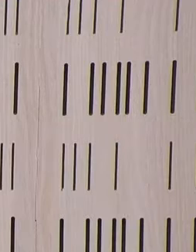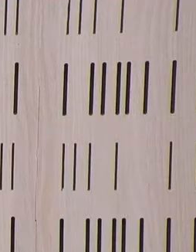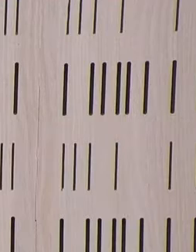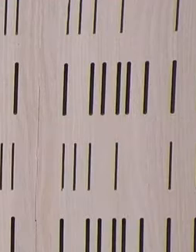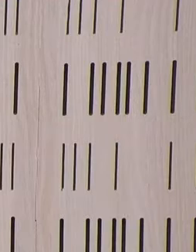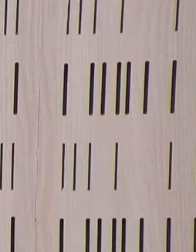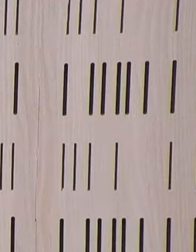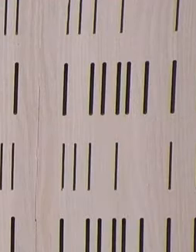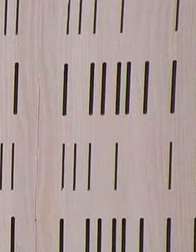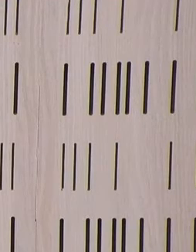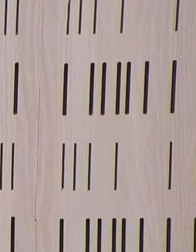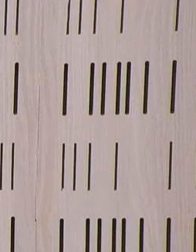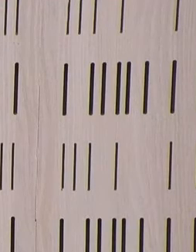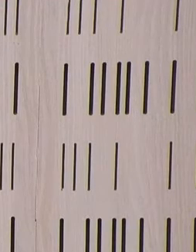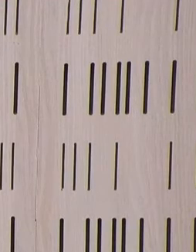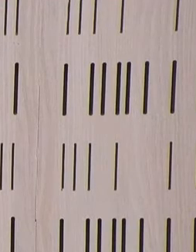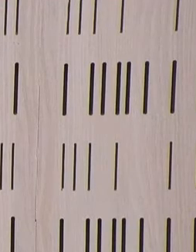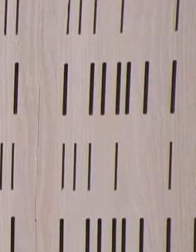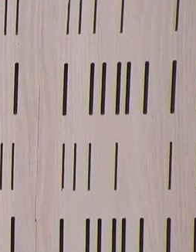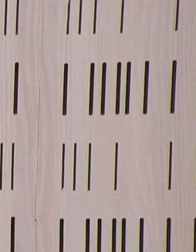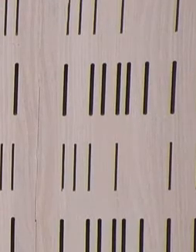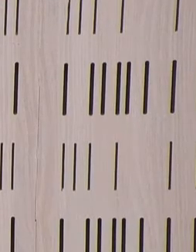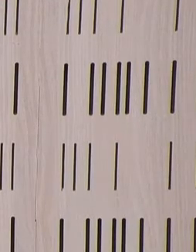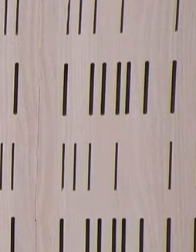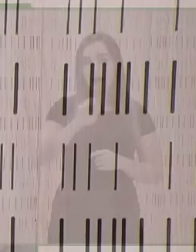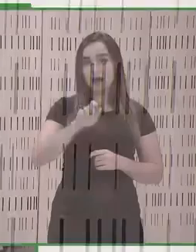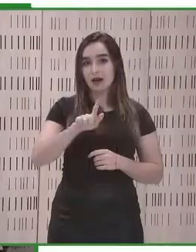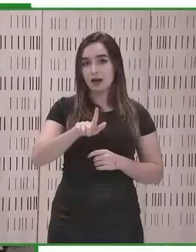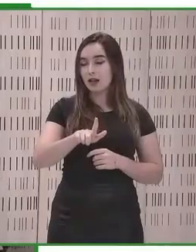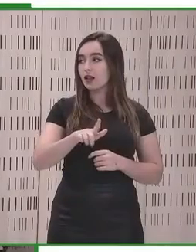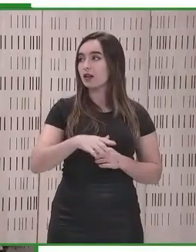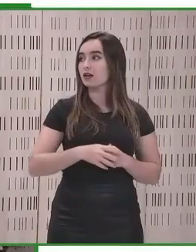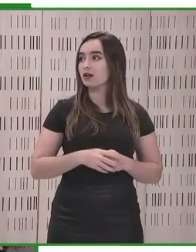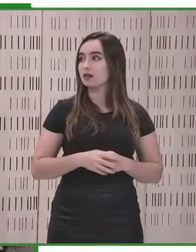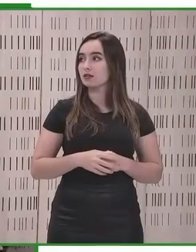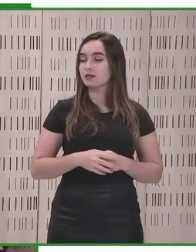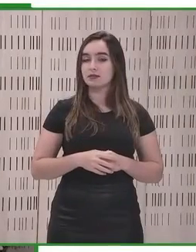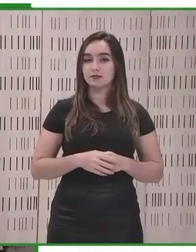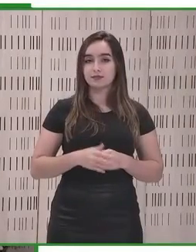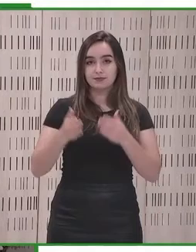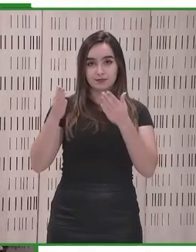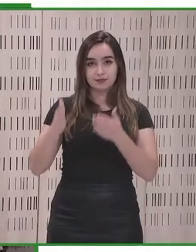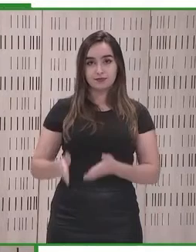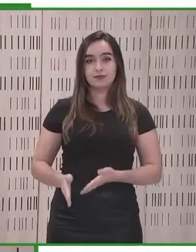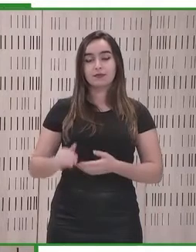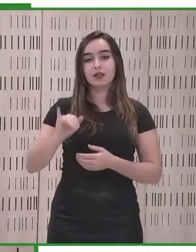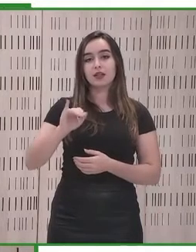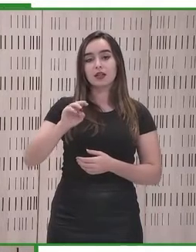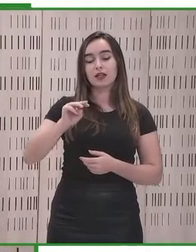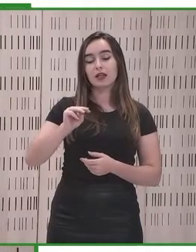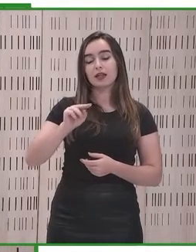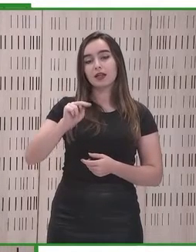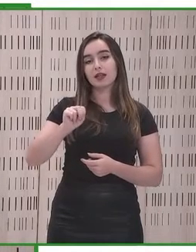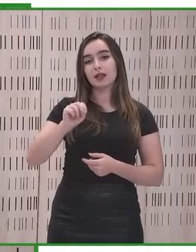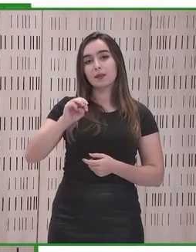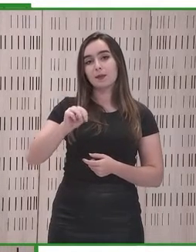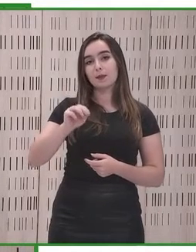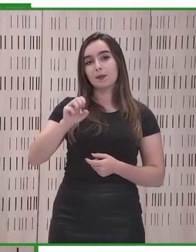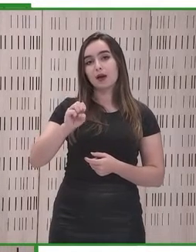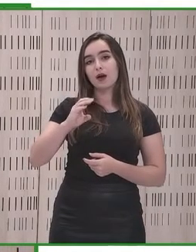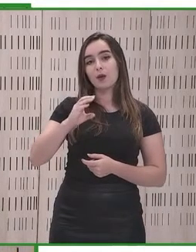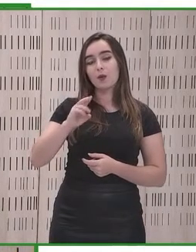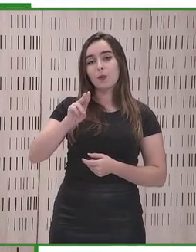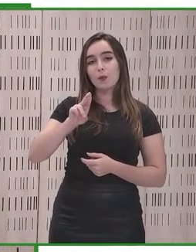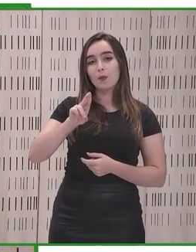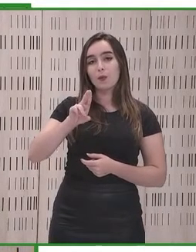Estimado Michael, querida Inmaculada. Es para mí un placer estar en esta casa de Illunion, que la siento